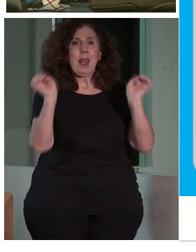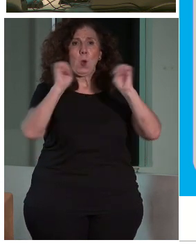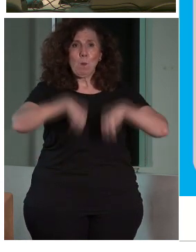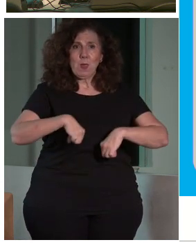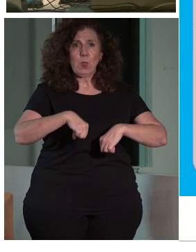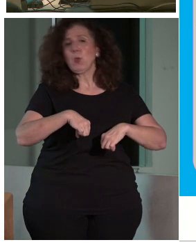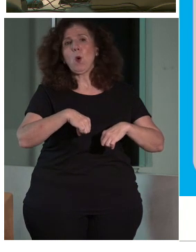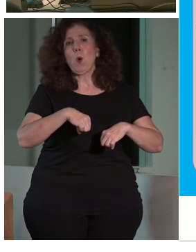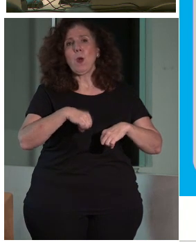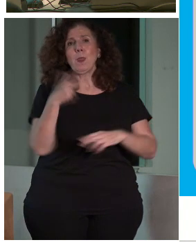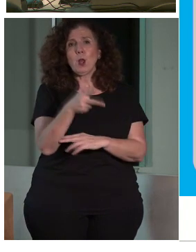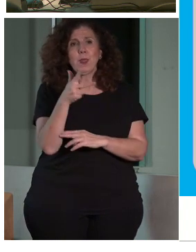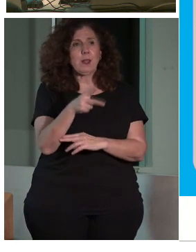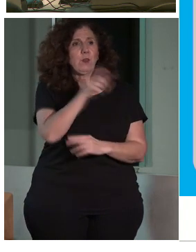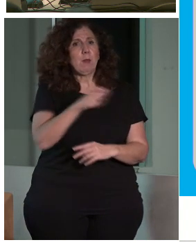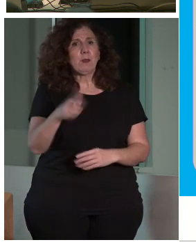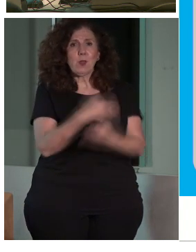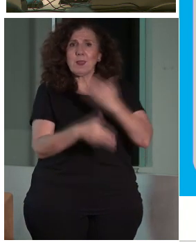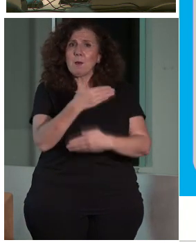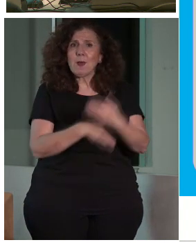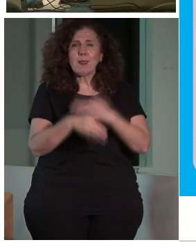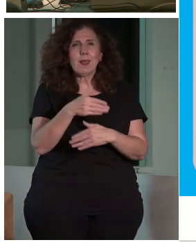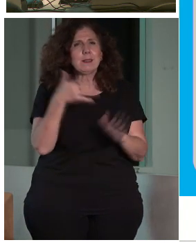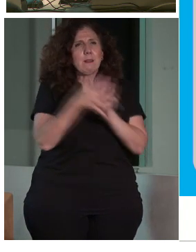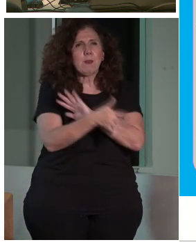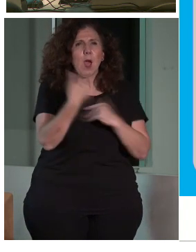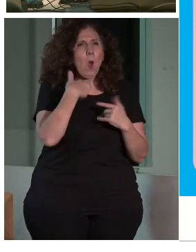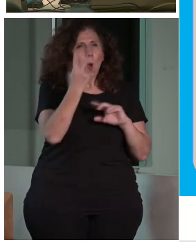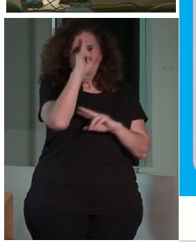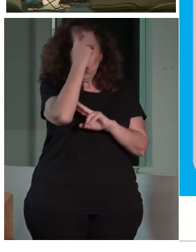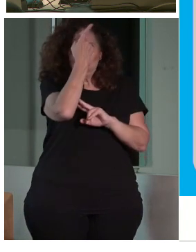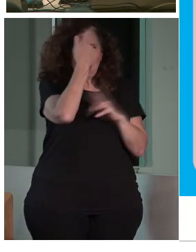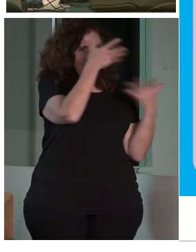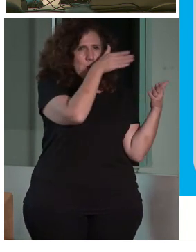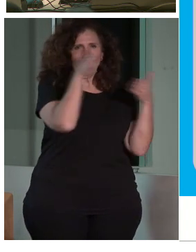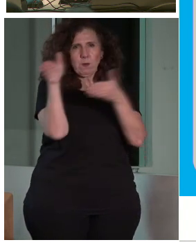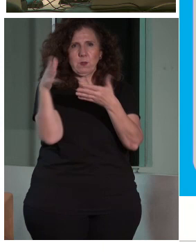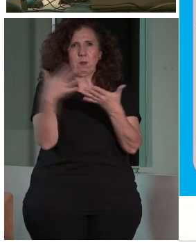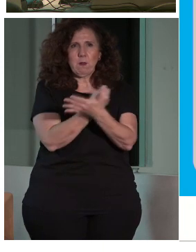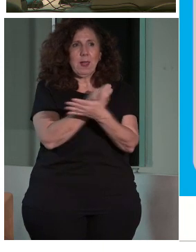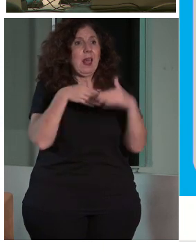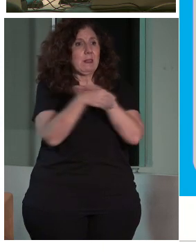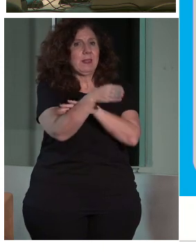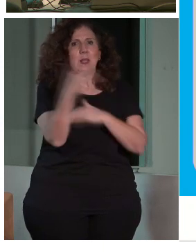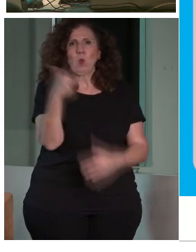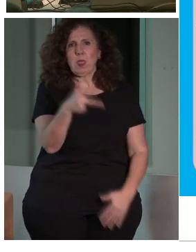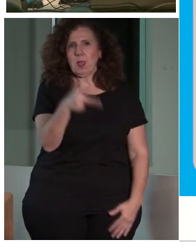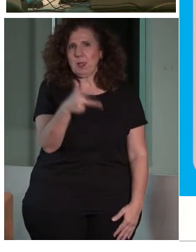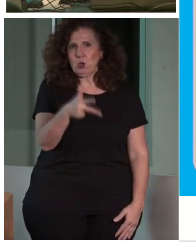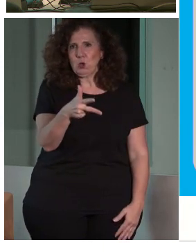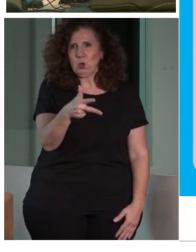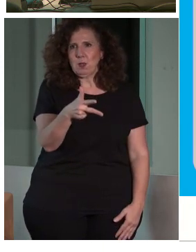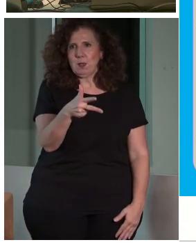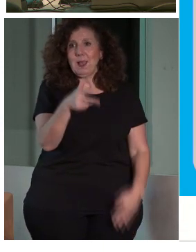tiene otra mirada, otra perspectiva hacia las personas con discapacidad. La accesibilidad pasa a ser un derecho. Por lo tanto, es muy